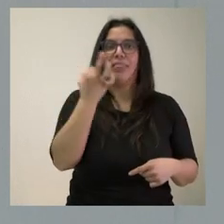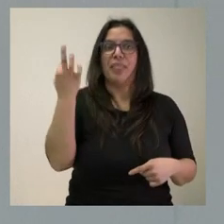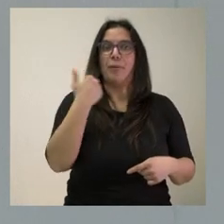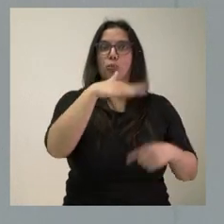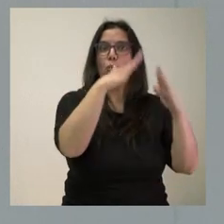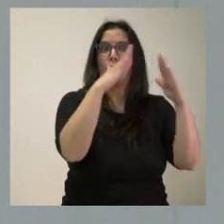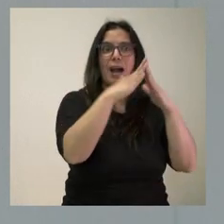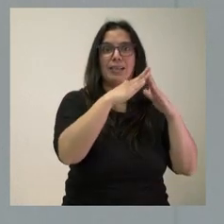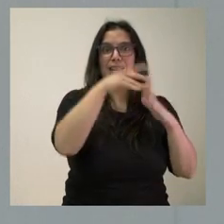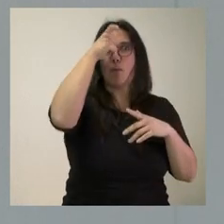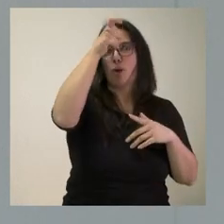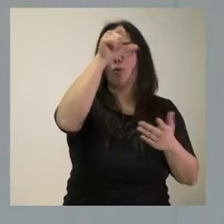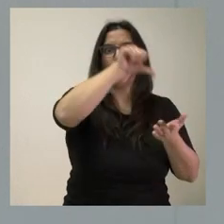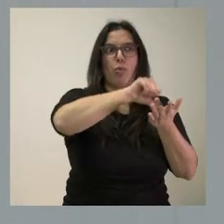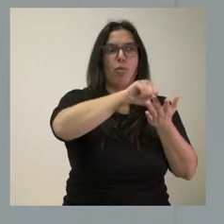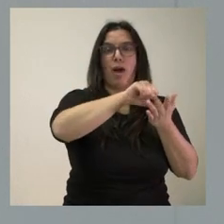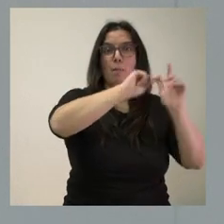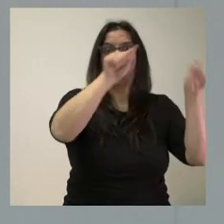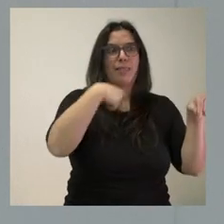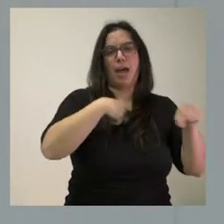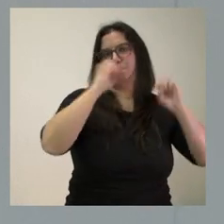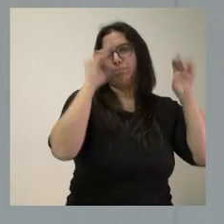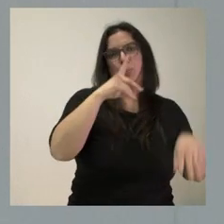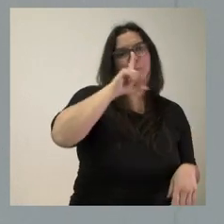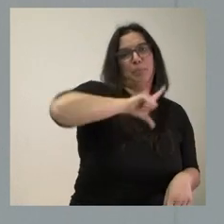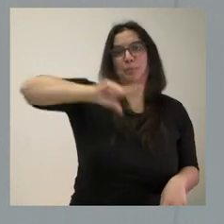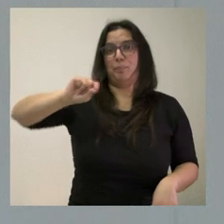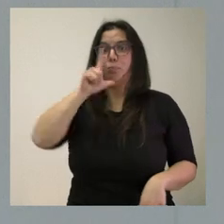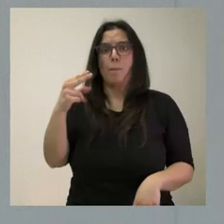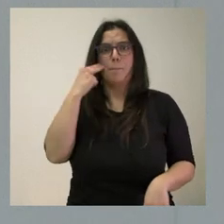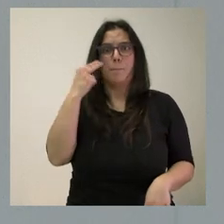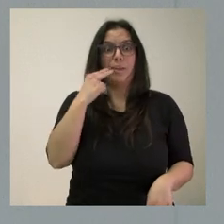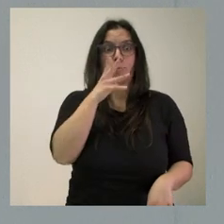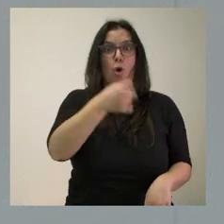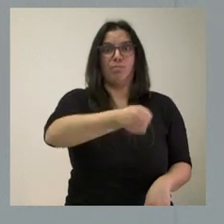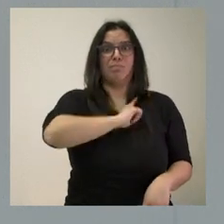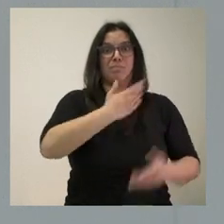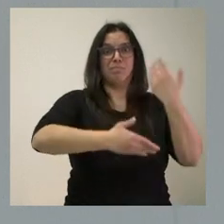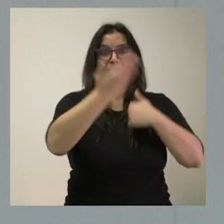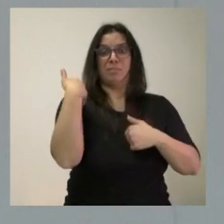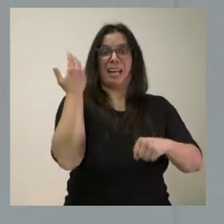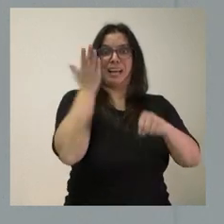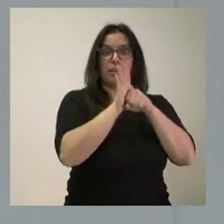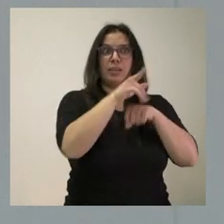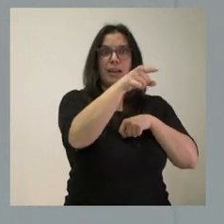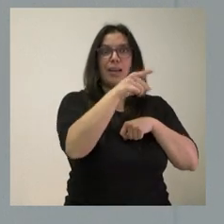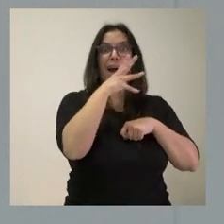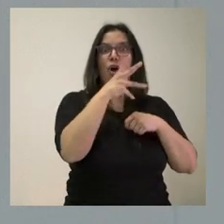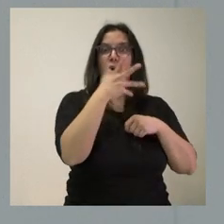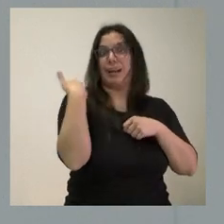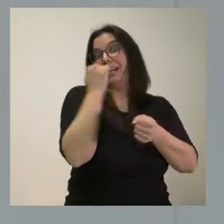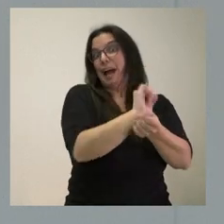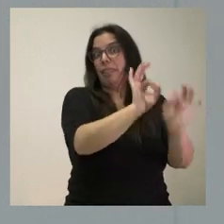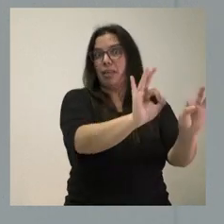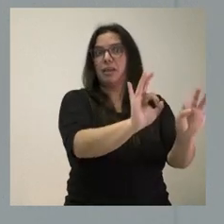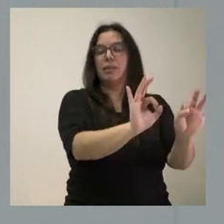su hogar, su lugar de residencia, hasta su provincia de residencia, manifestando miedo porque la persona que les agredió sexualmente y que estaba en la cárcel